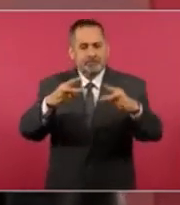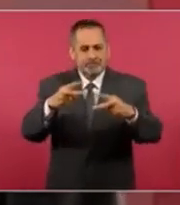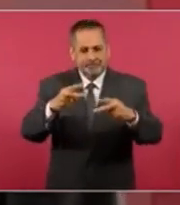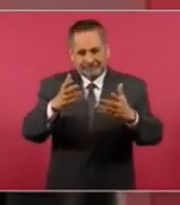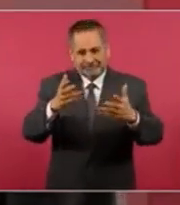yo tengo…